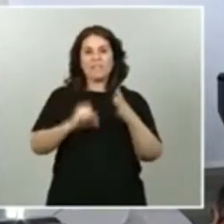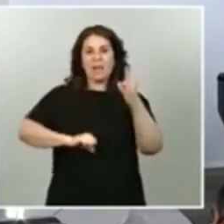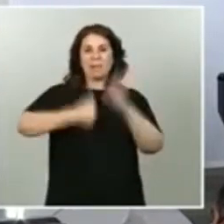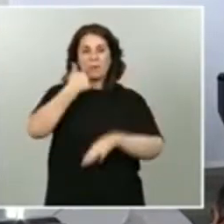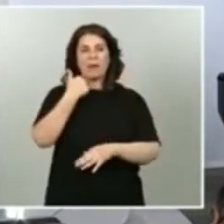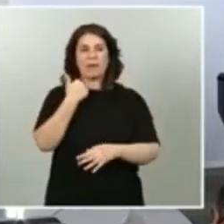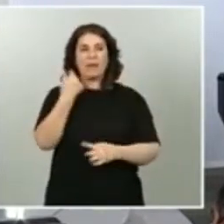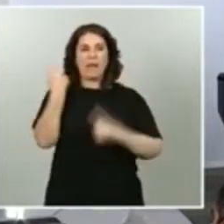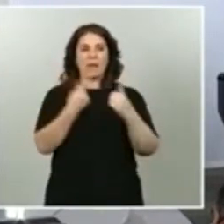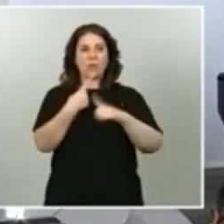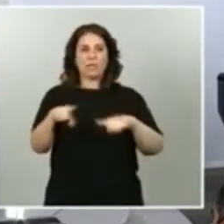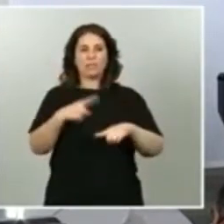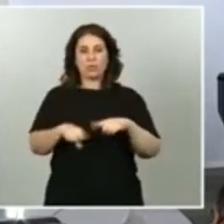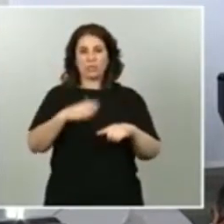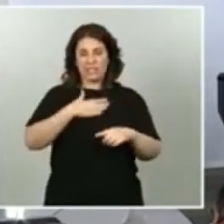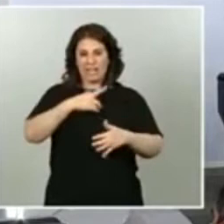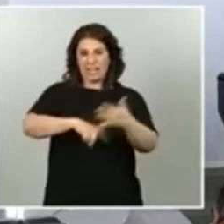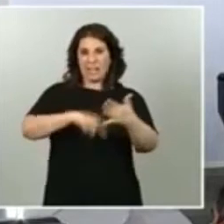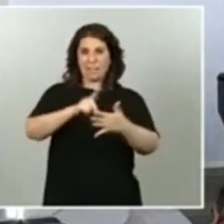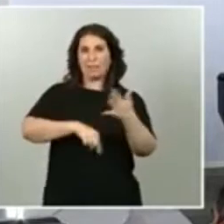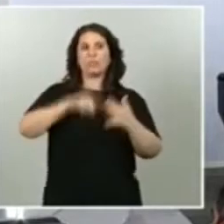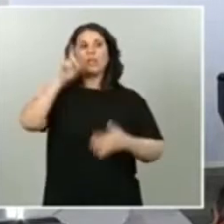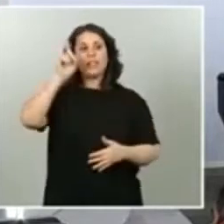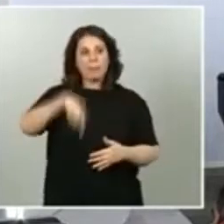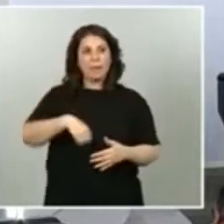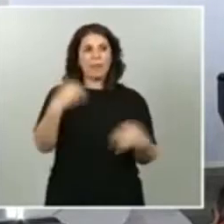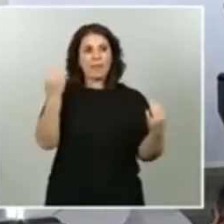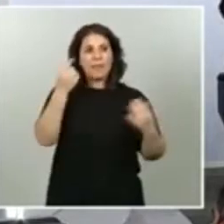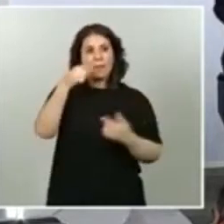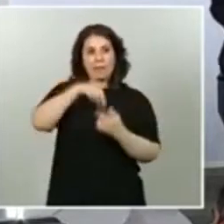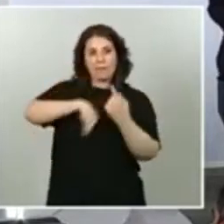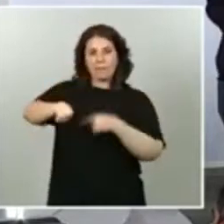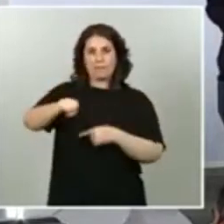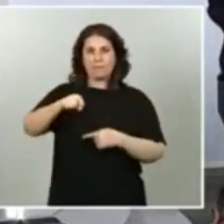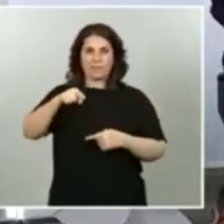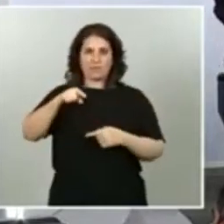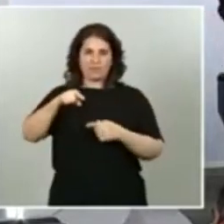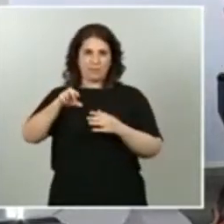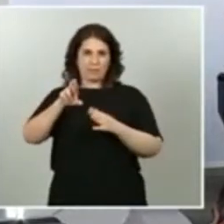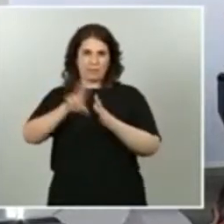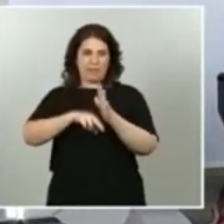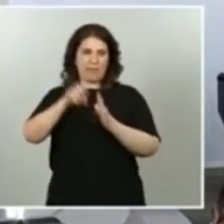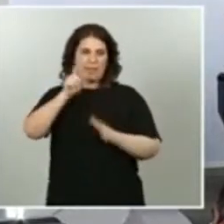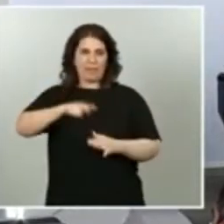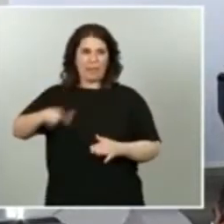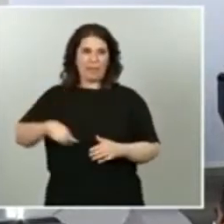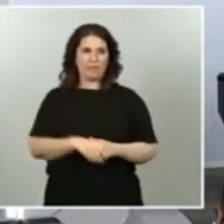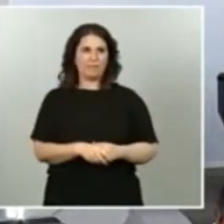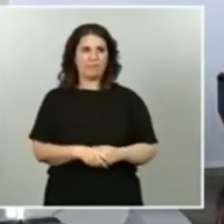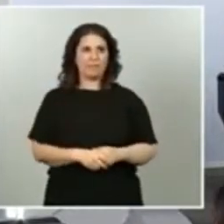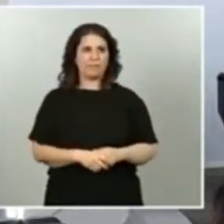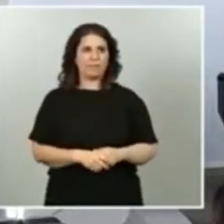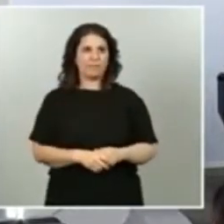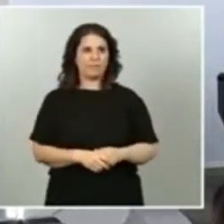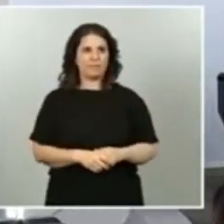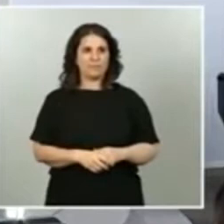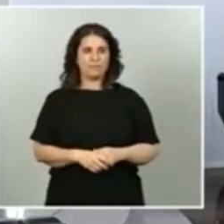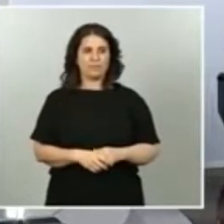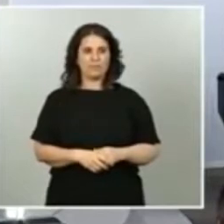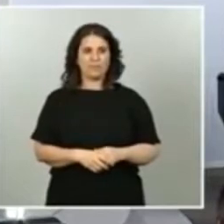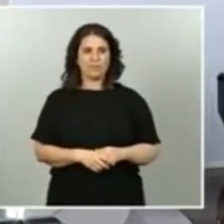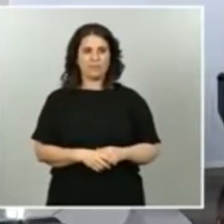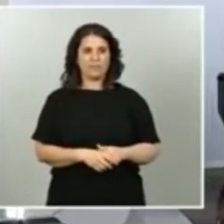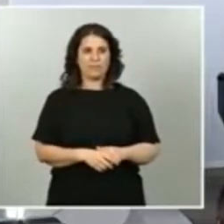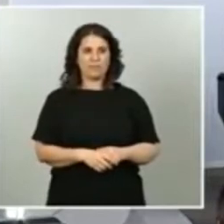propios arrendamientos, tenemos que recurrir siempre a la legislación civil. Pero, fíjese si hemos sido ponderados, que cuando